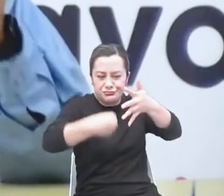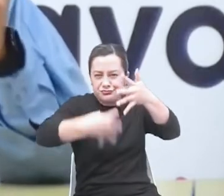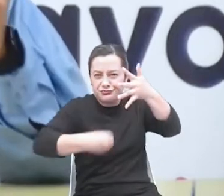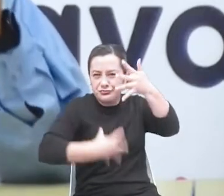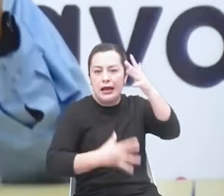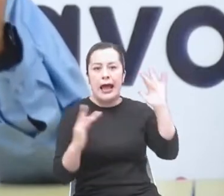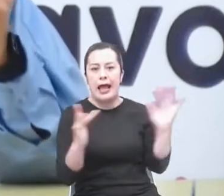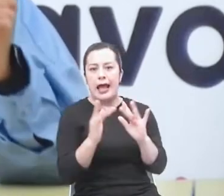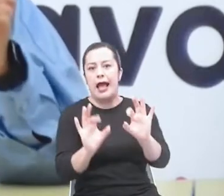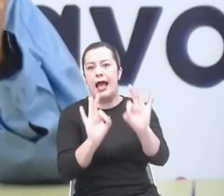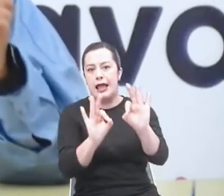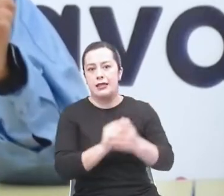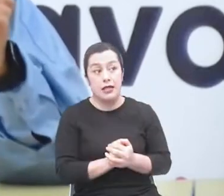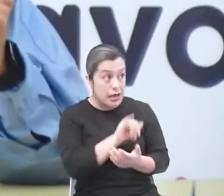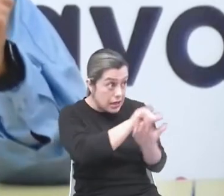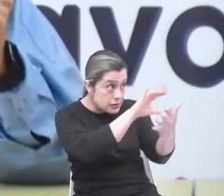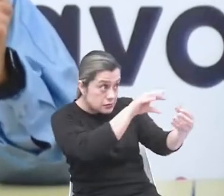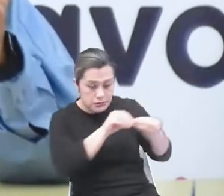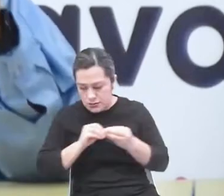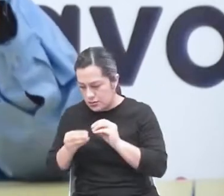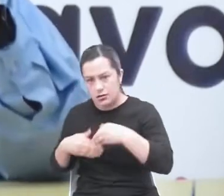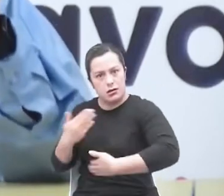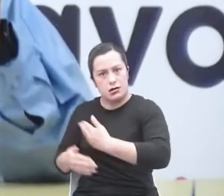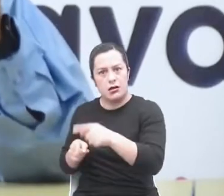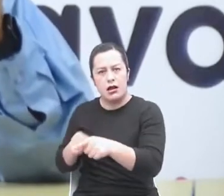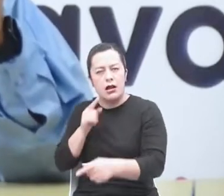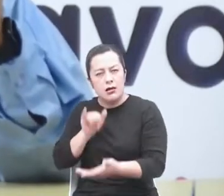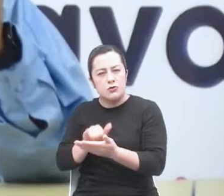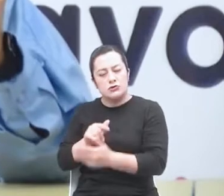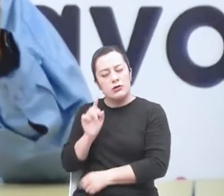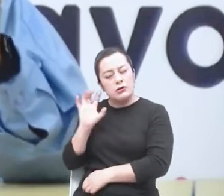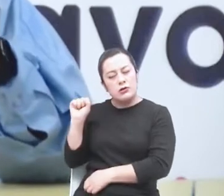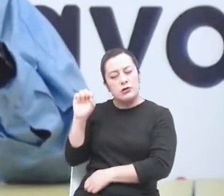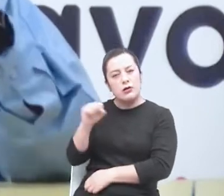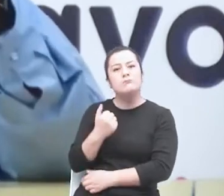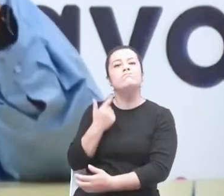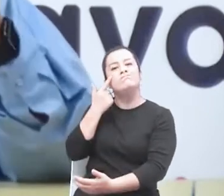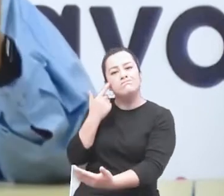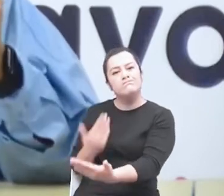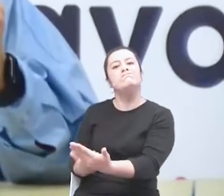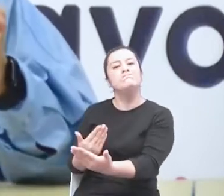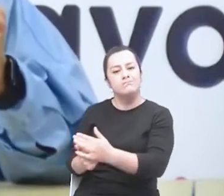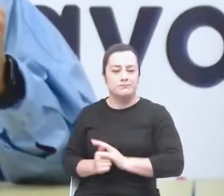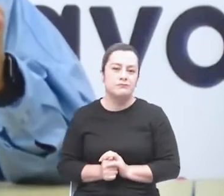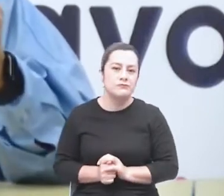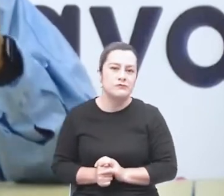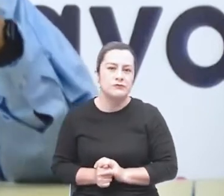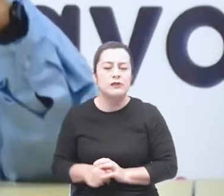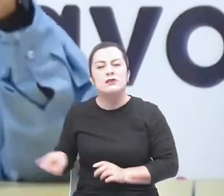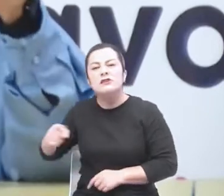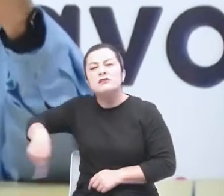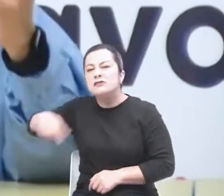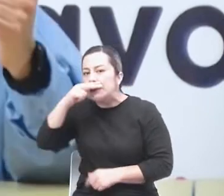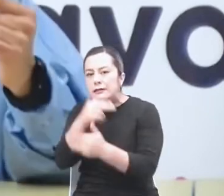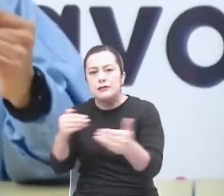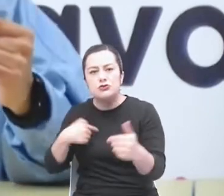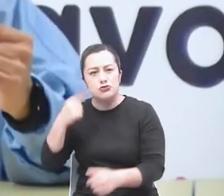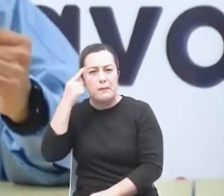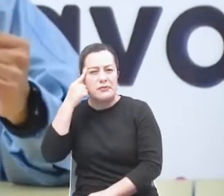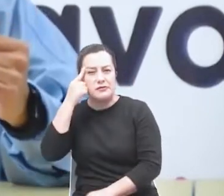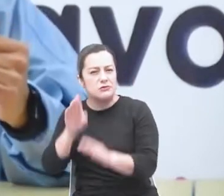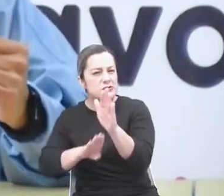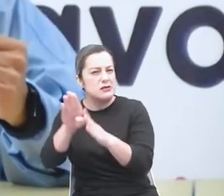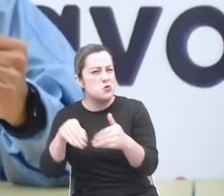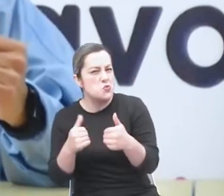encontrar hallazgos muy, muy importantes. Entender que temas como el desarrollo del pensamiento, temas que